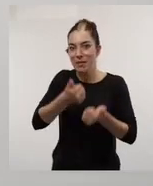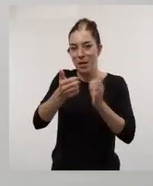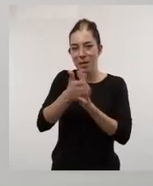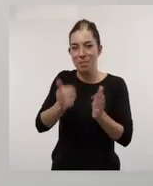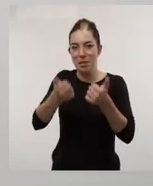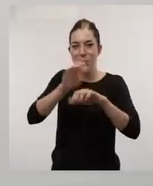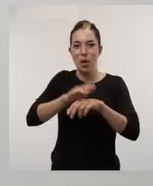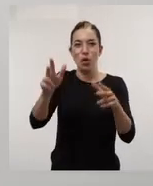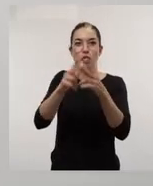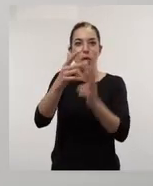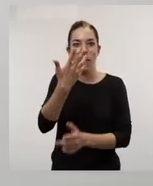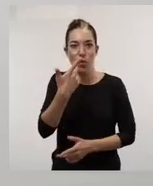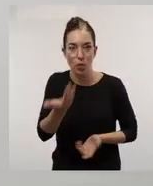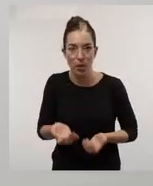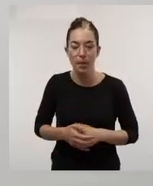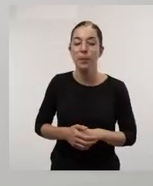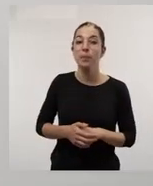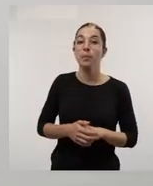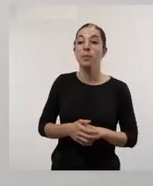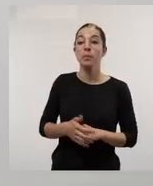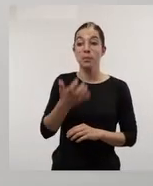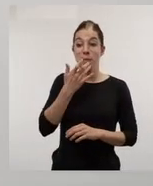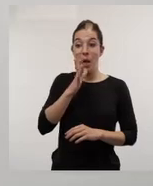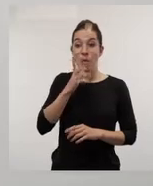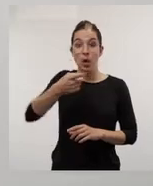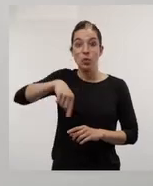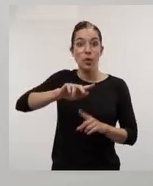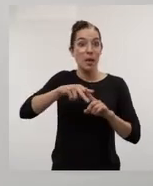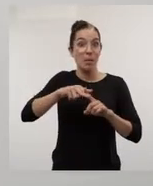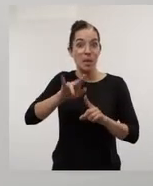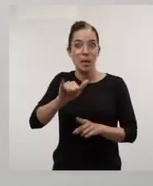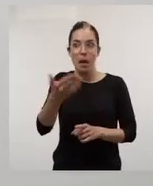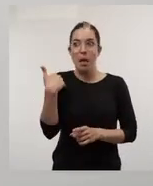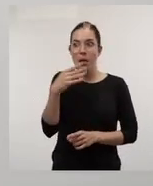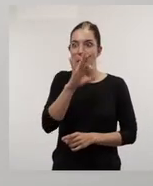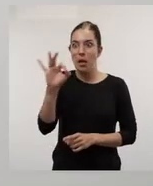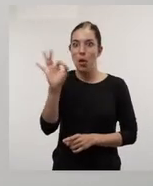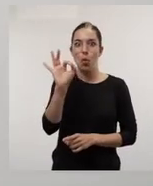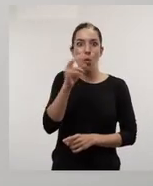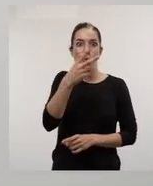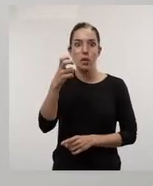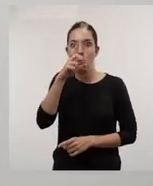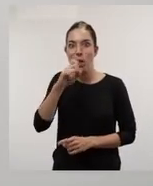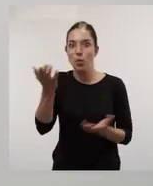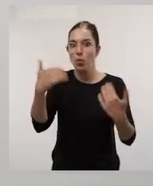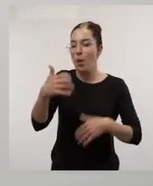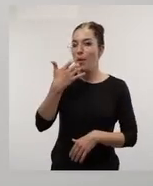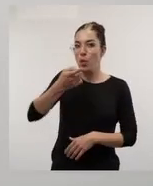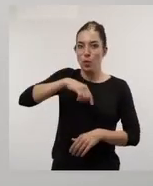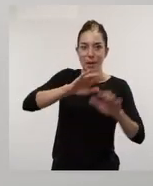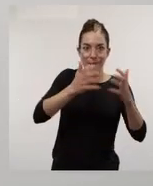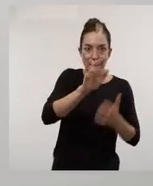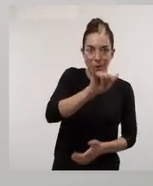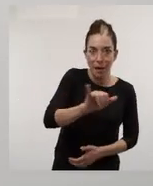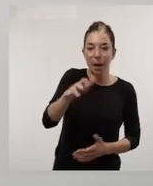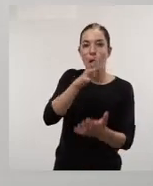más rápida y más fácilmente a la sociedad. Ocurre que ahora tenemos unas herramientas que hace 100, 200 años no teníamos. Tenemos